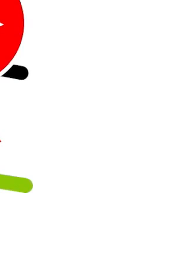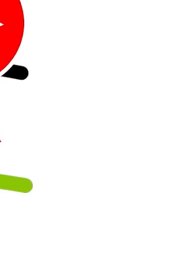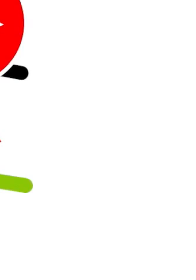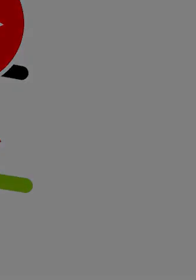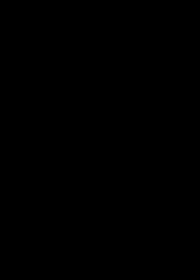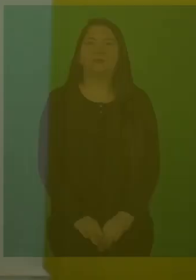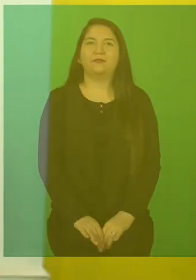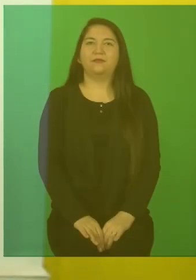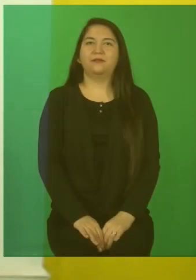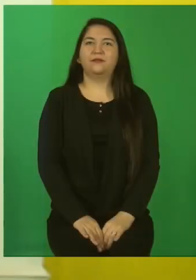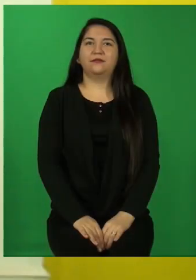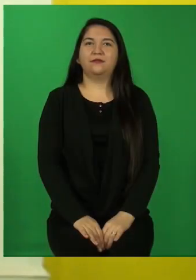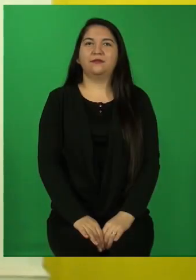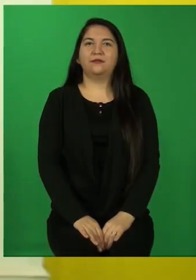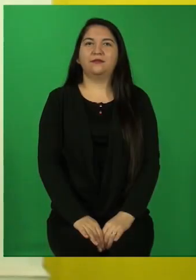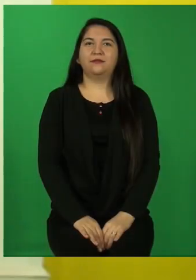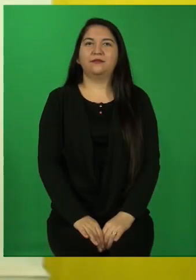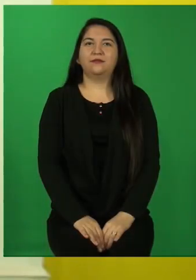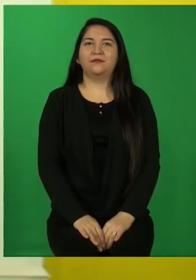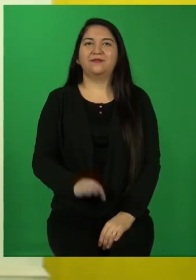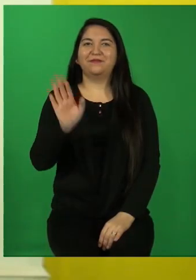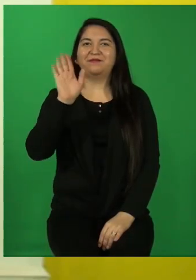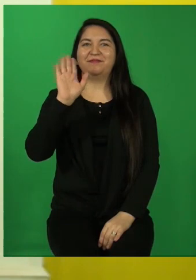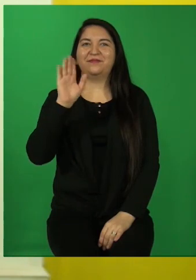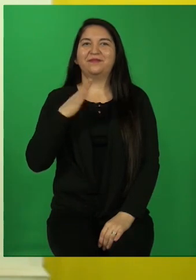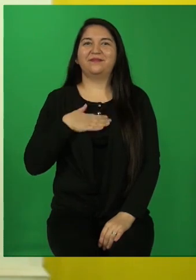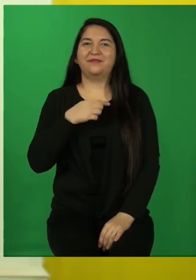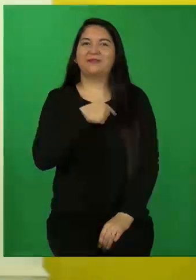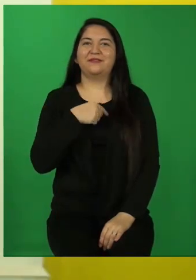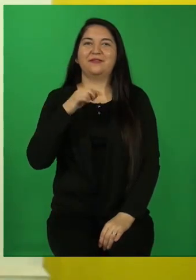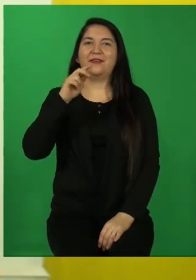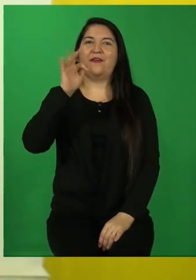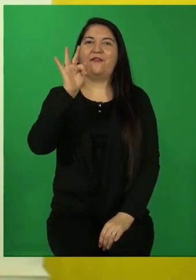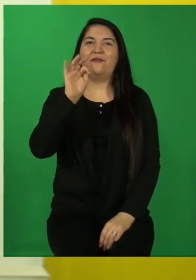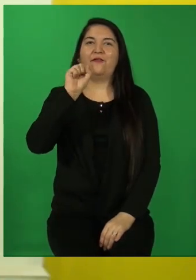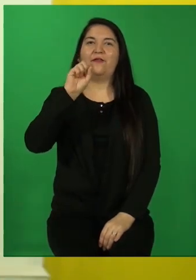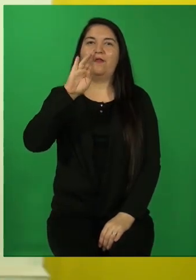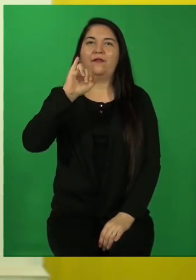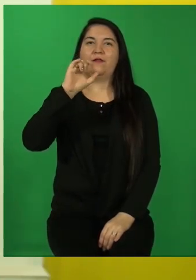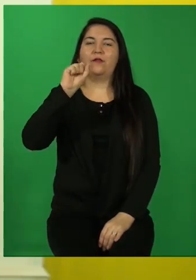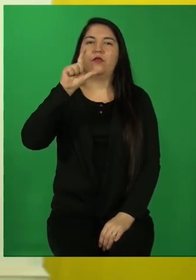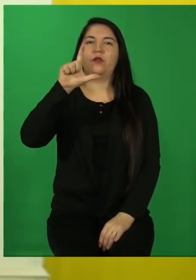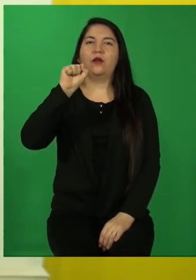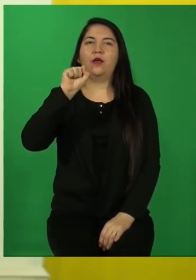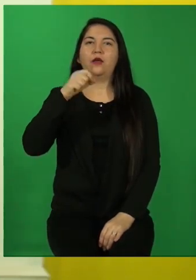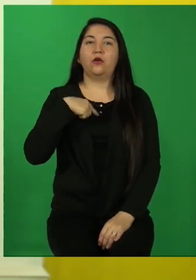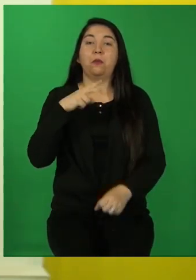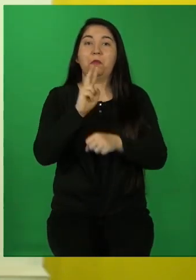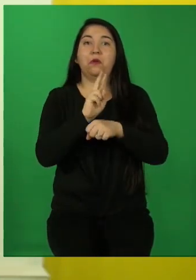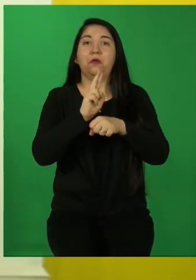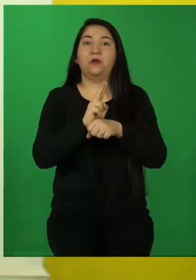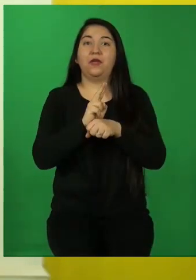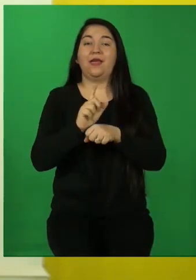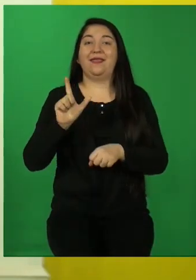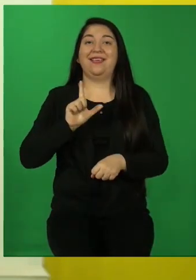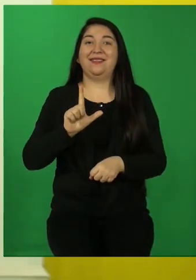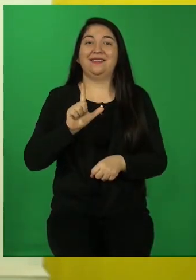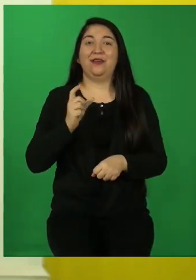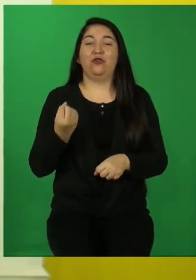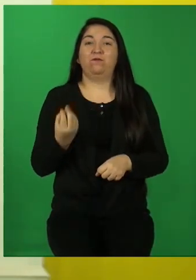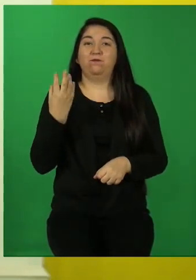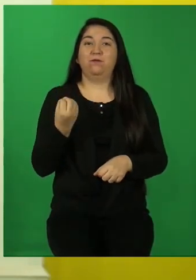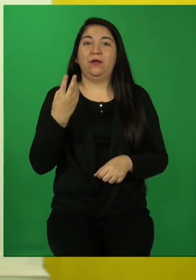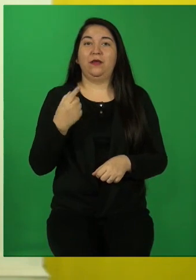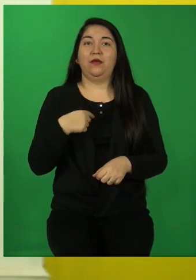Educa. Hola, mi nombre es Fabiola Pacheco, soy profesora del Liceo Fernando Aristía Ruiz y soy